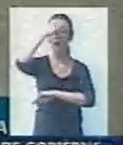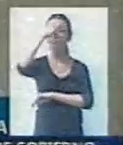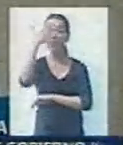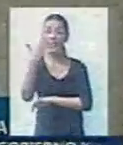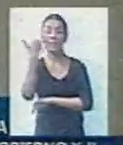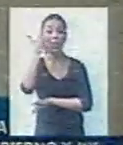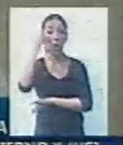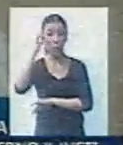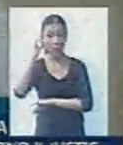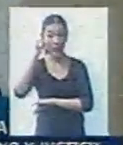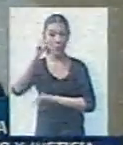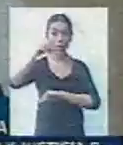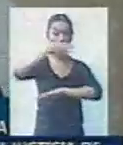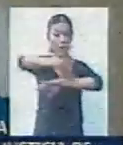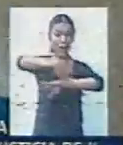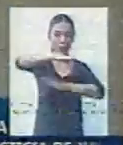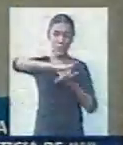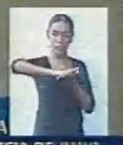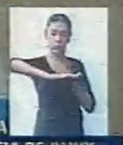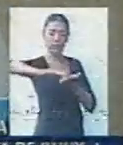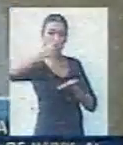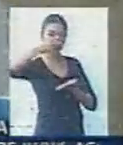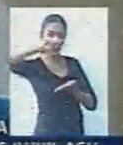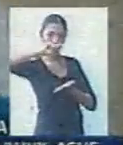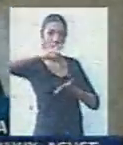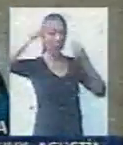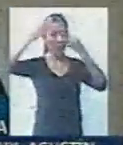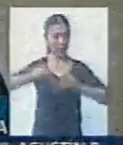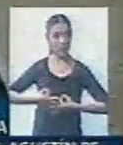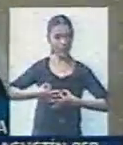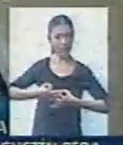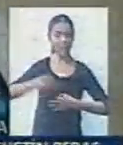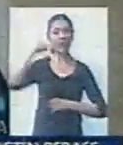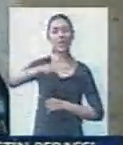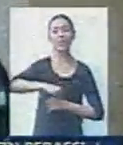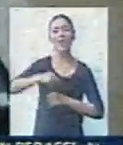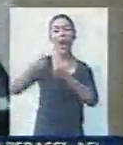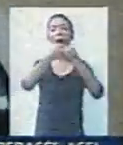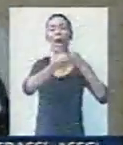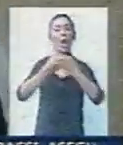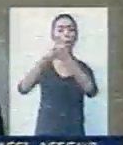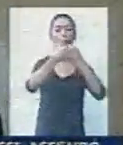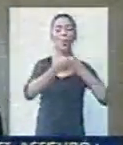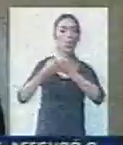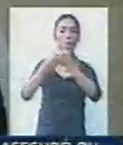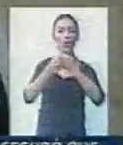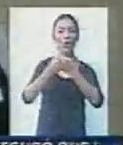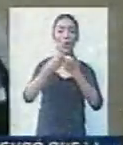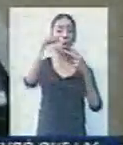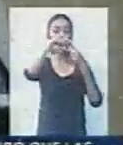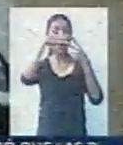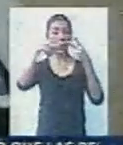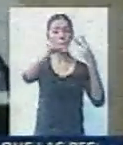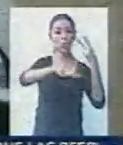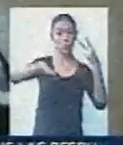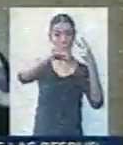Y estamos firmando ya los convenios con los vecinos en los barrios San Miguel y Belgrano para la pavimentación de la avenida